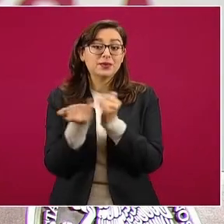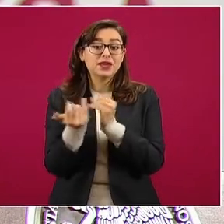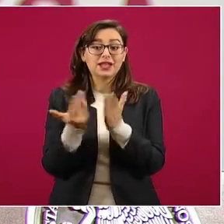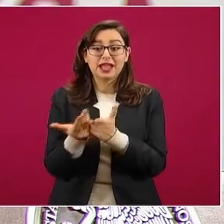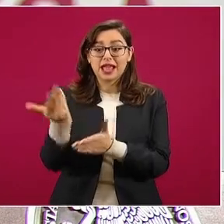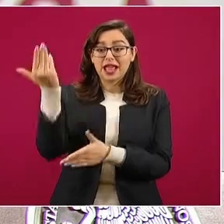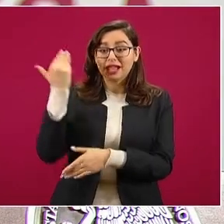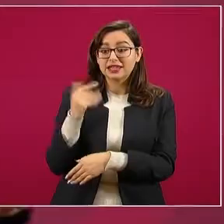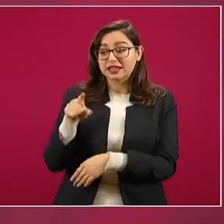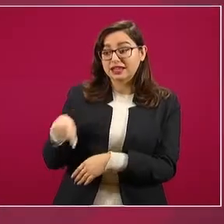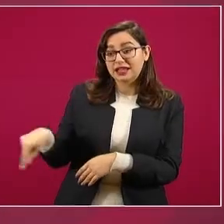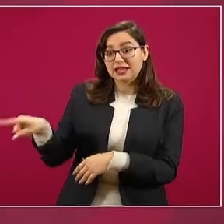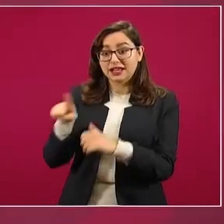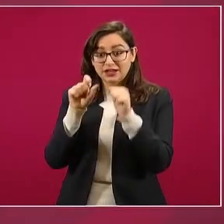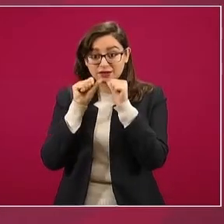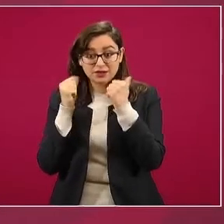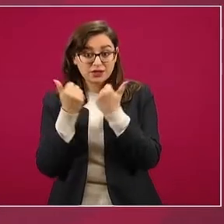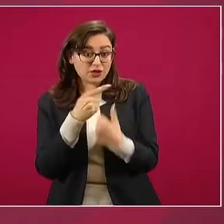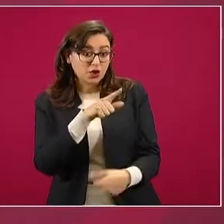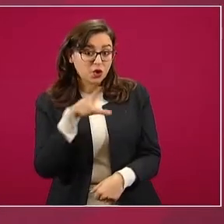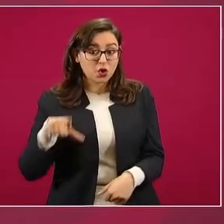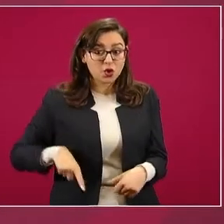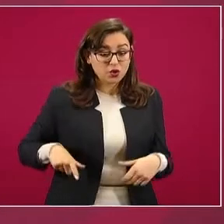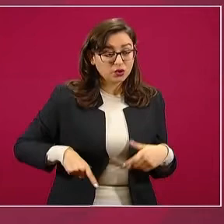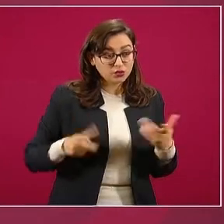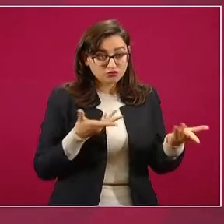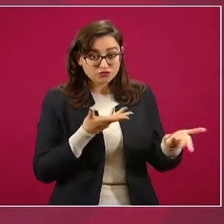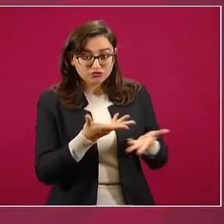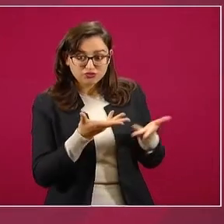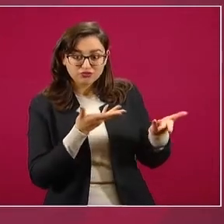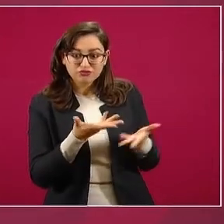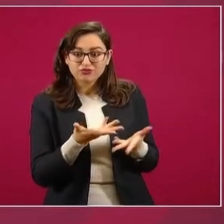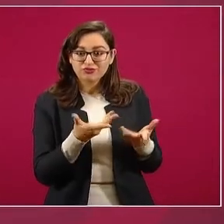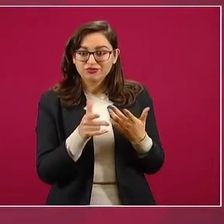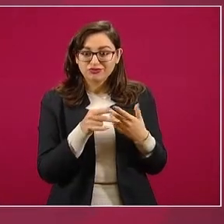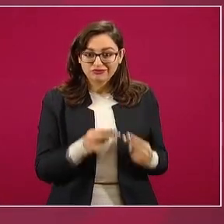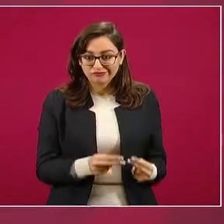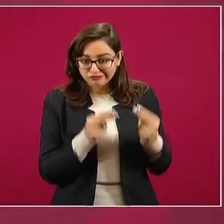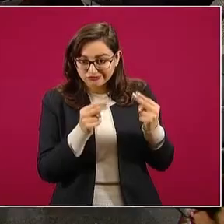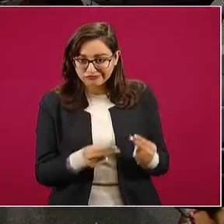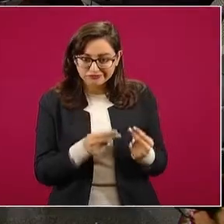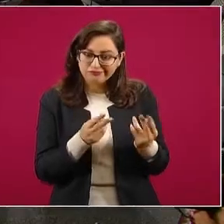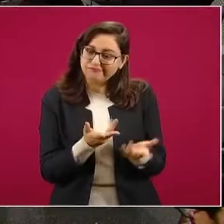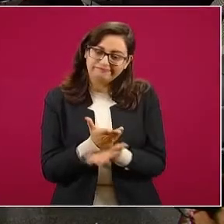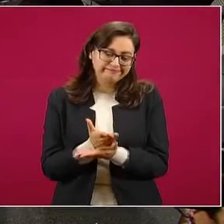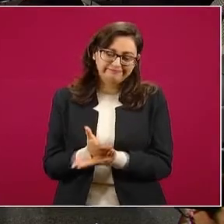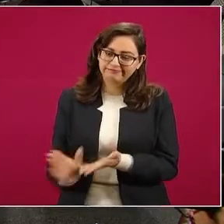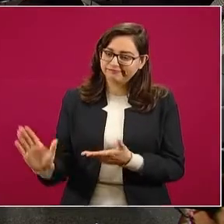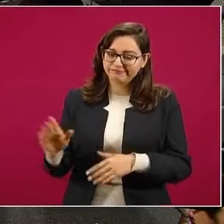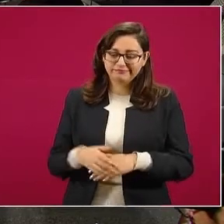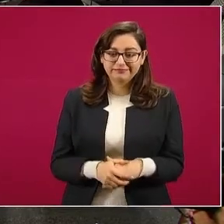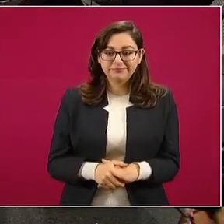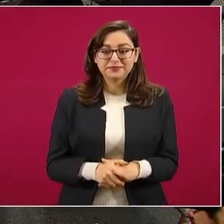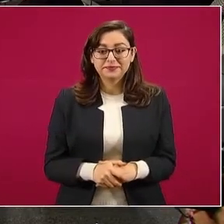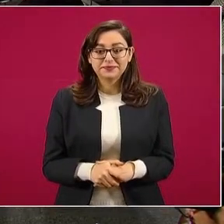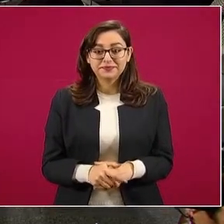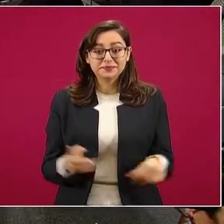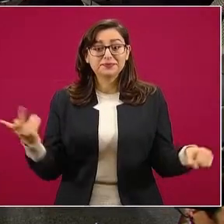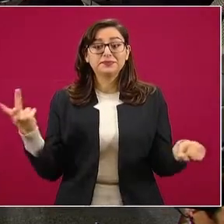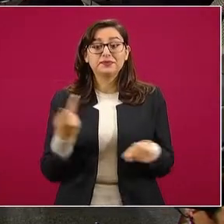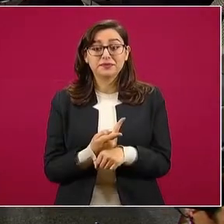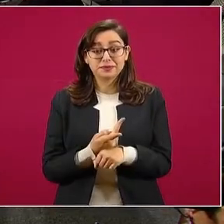negociación. Habían casos en donde no se daba un permiso